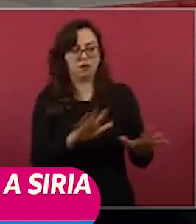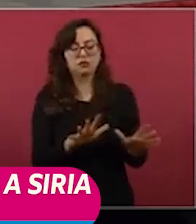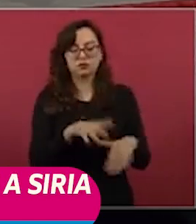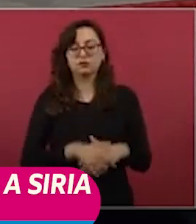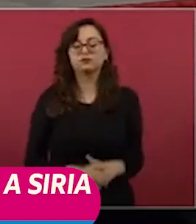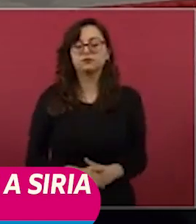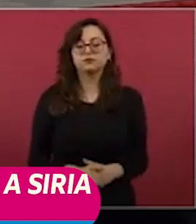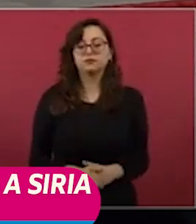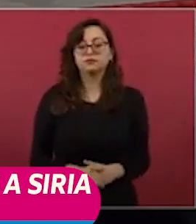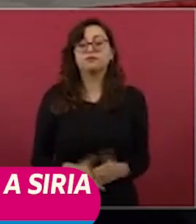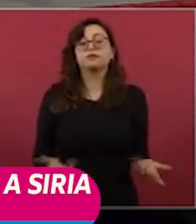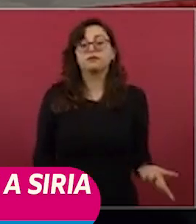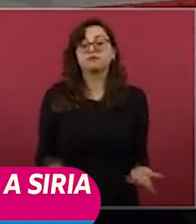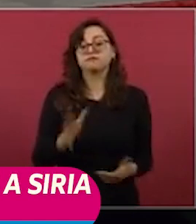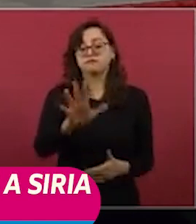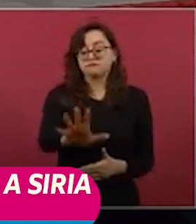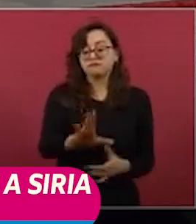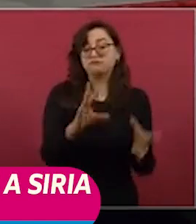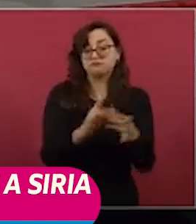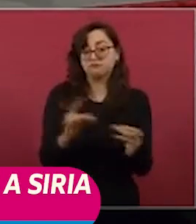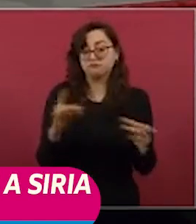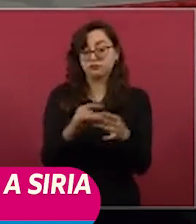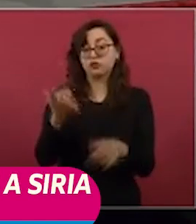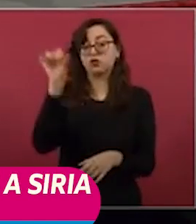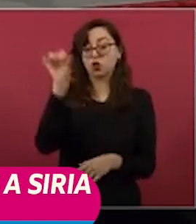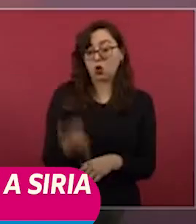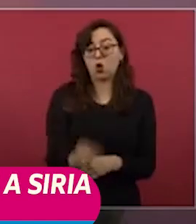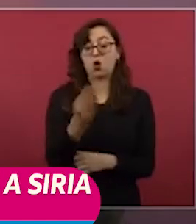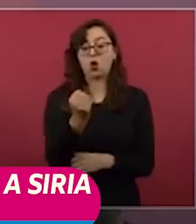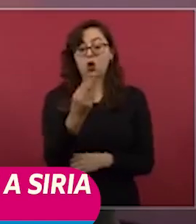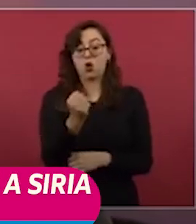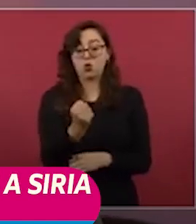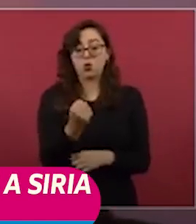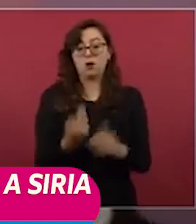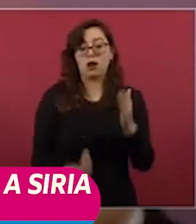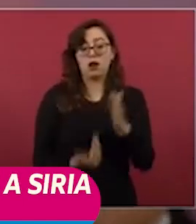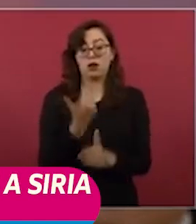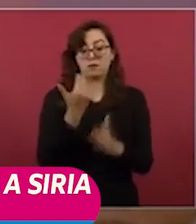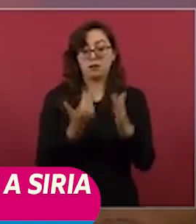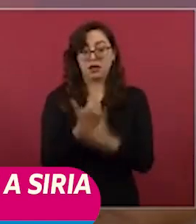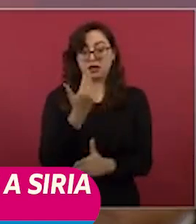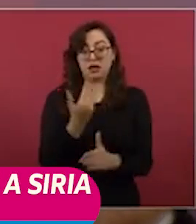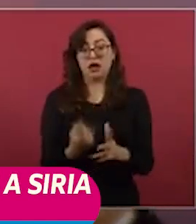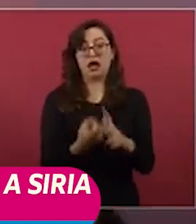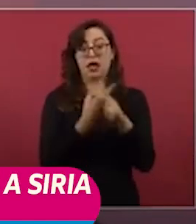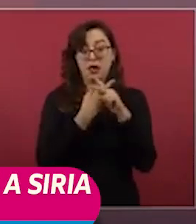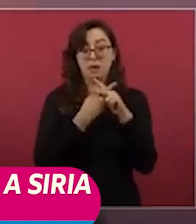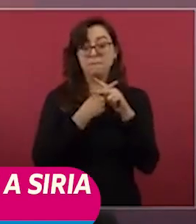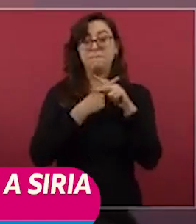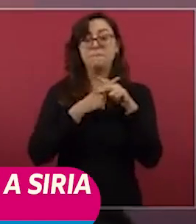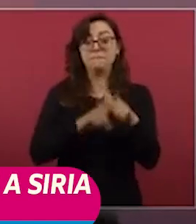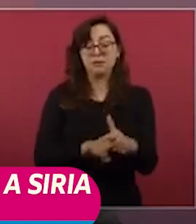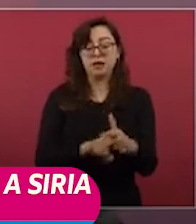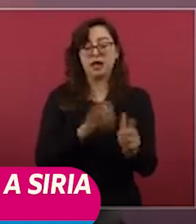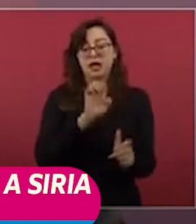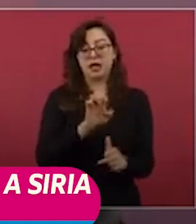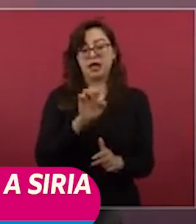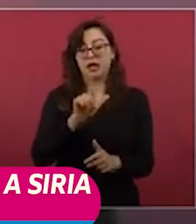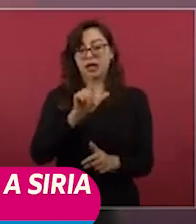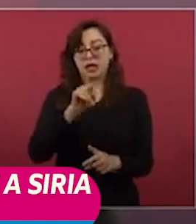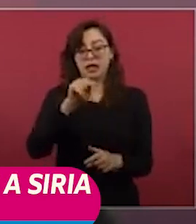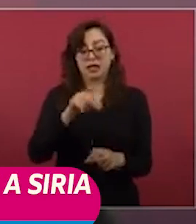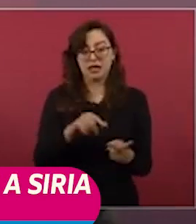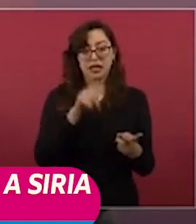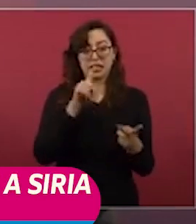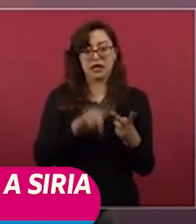mañana se inician las conversaciones entre el ELN y el gobierno de Colombia, entre otras cosas